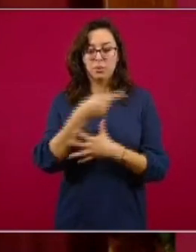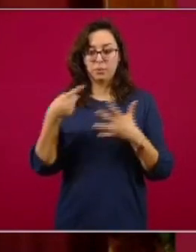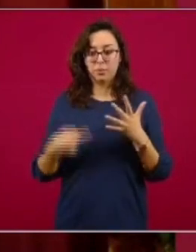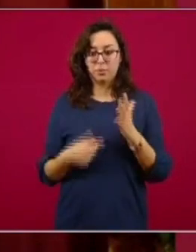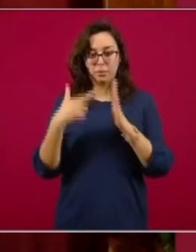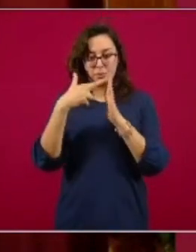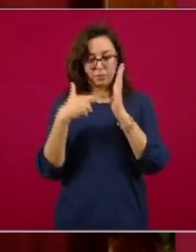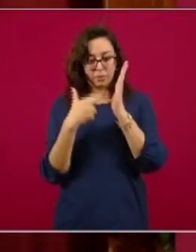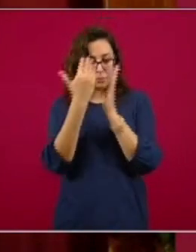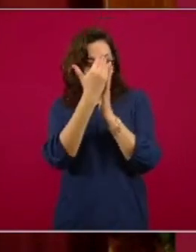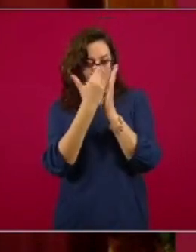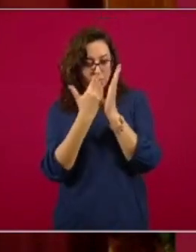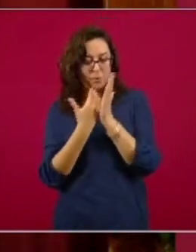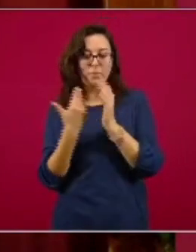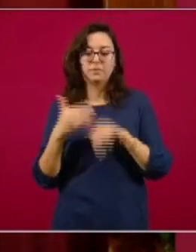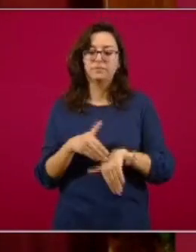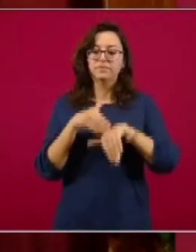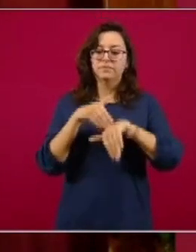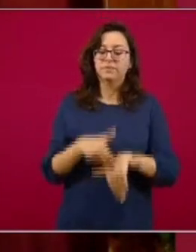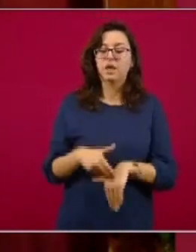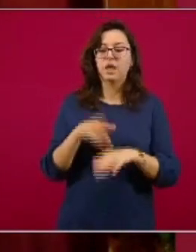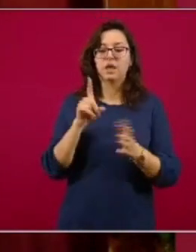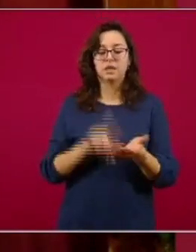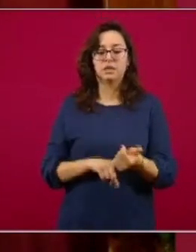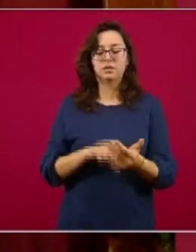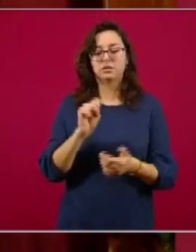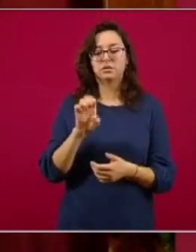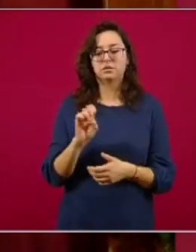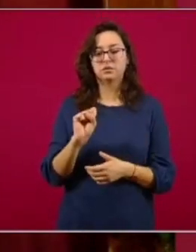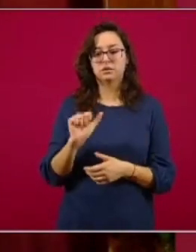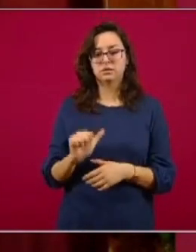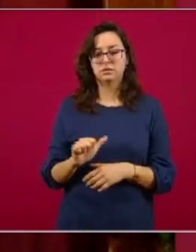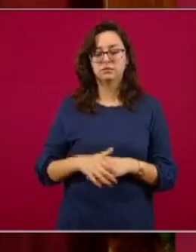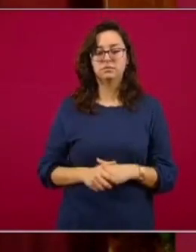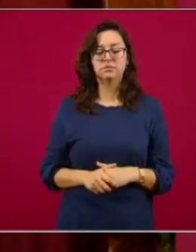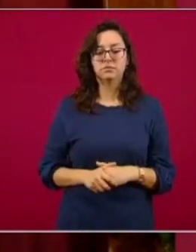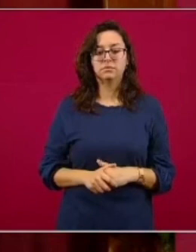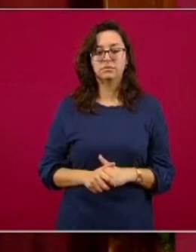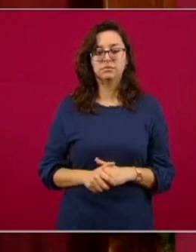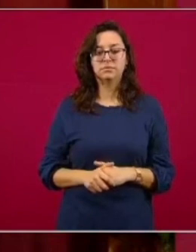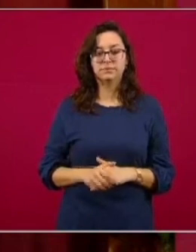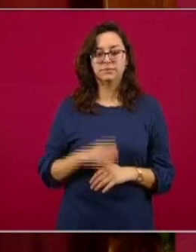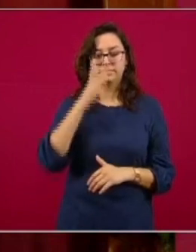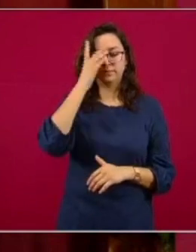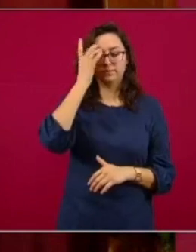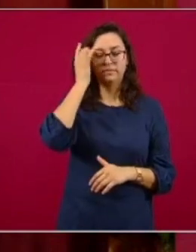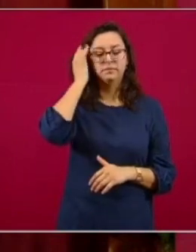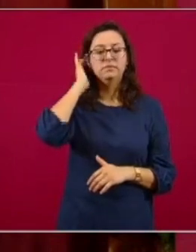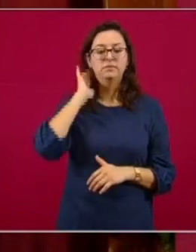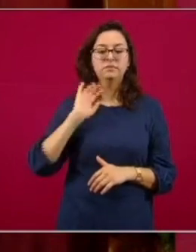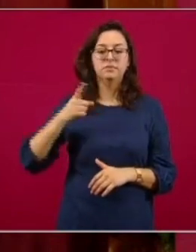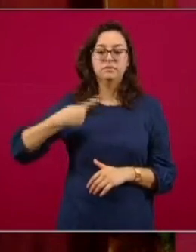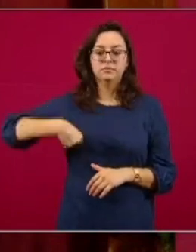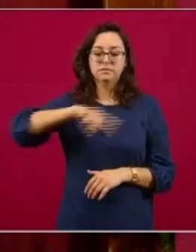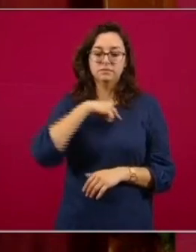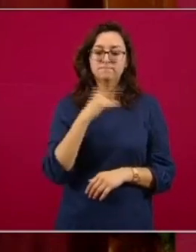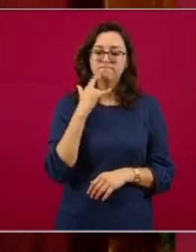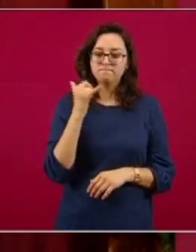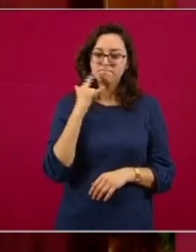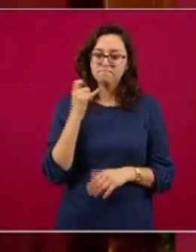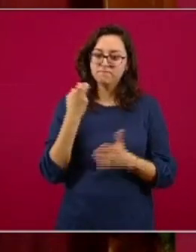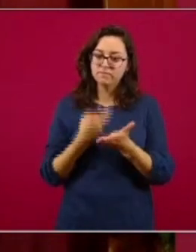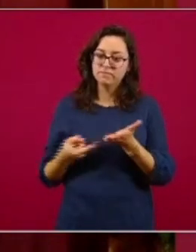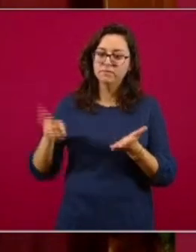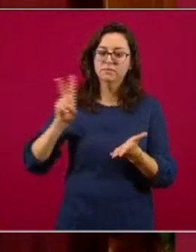recomendaciones que la Secretaría de Salud nos ha hecho. Necesitamos redoblar esfuerzos ahora.